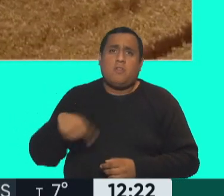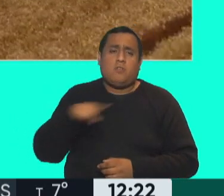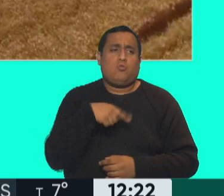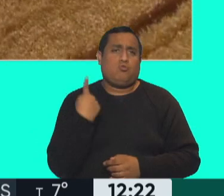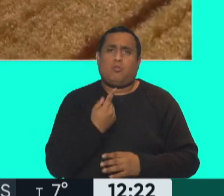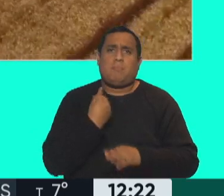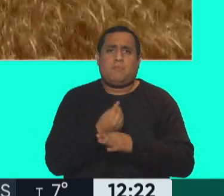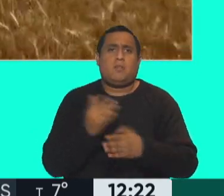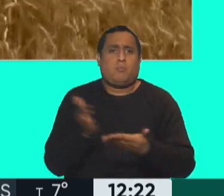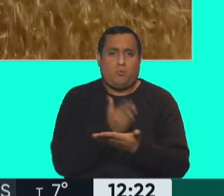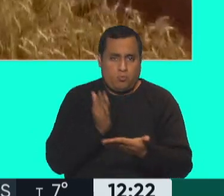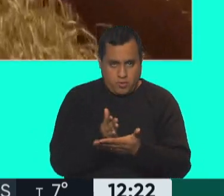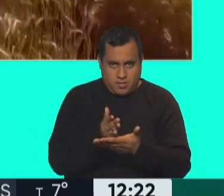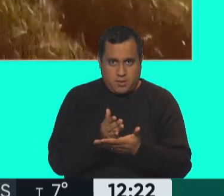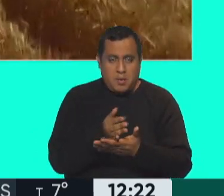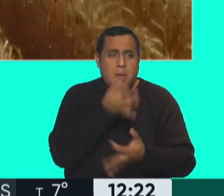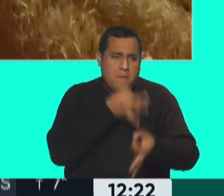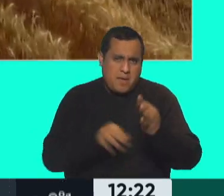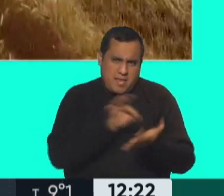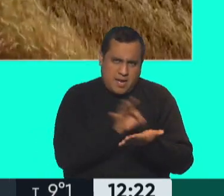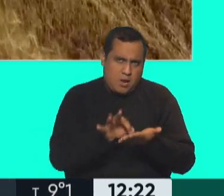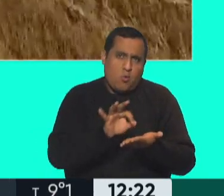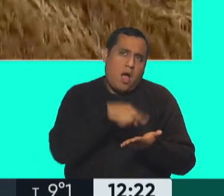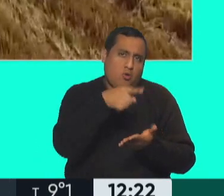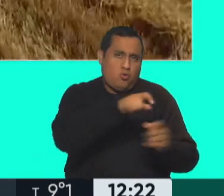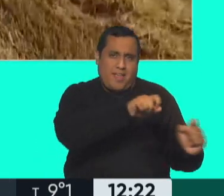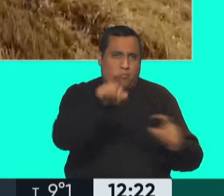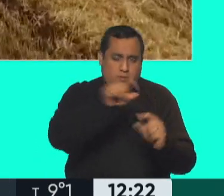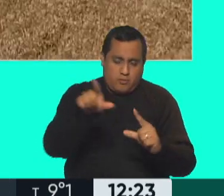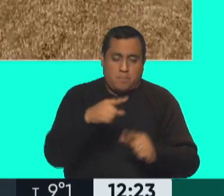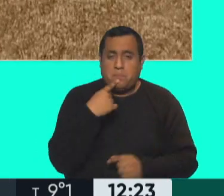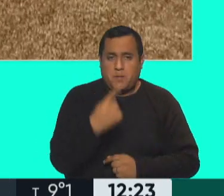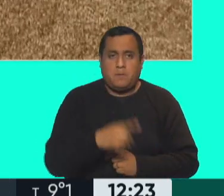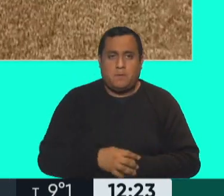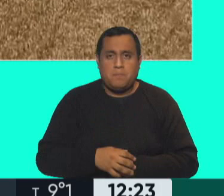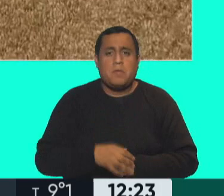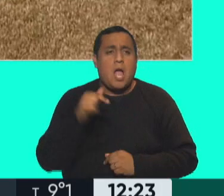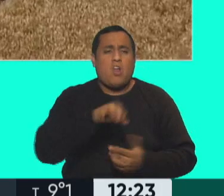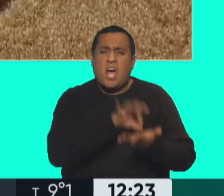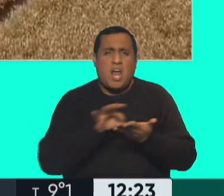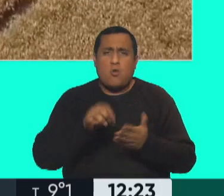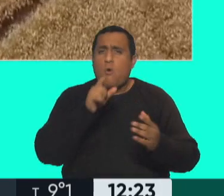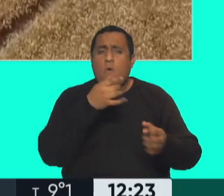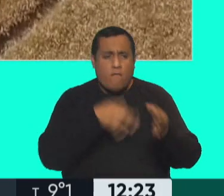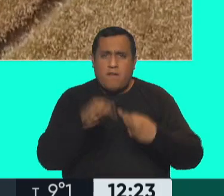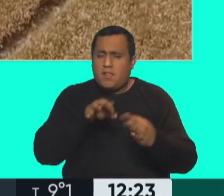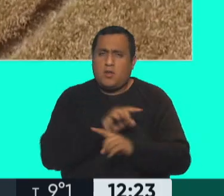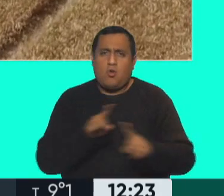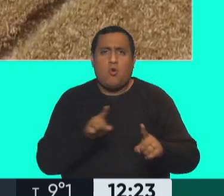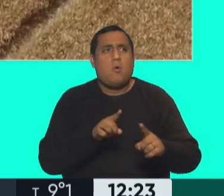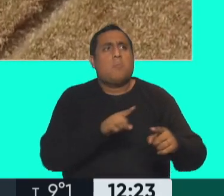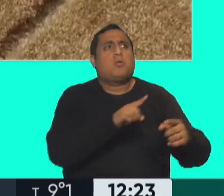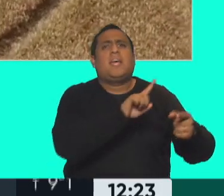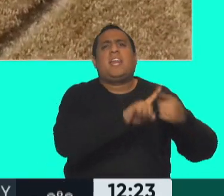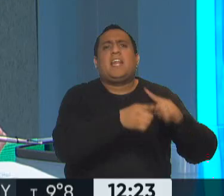productores que le van a vender los granos a los exportadores. Dice, por ahora no se van a vender los granos, porque la relación con el gobierno está